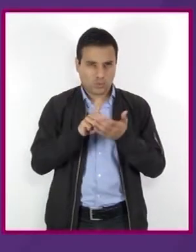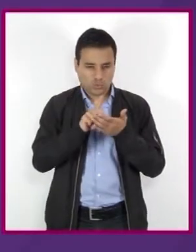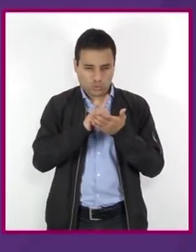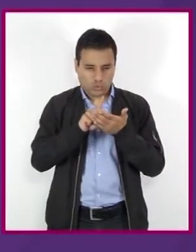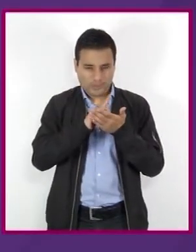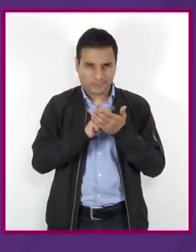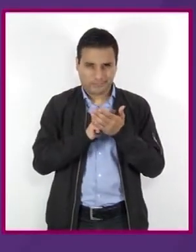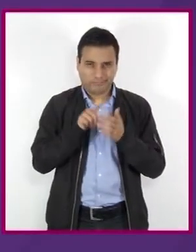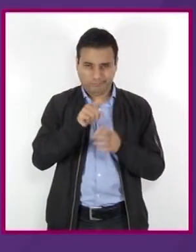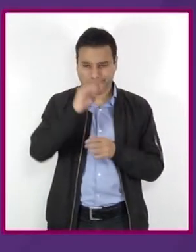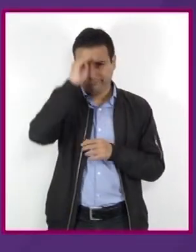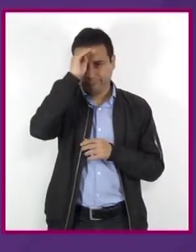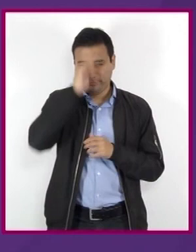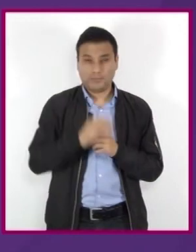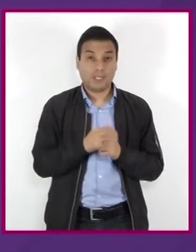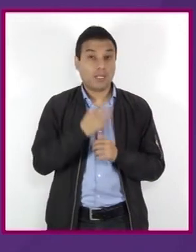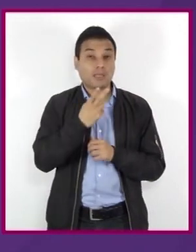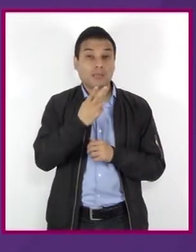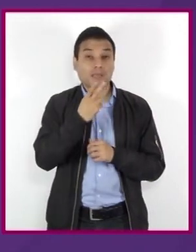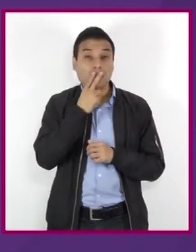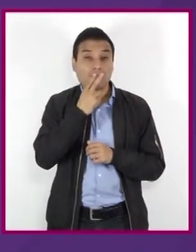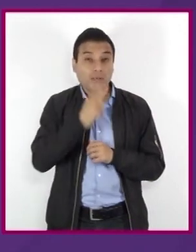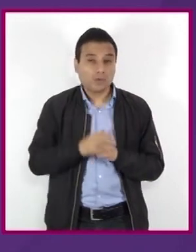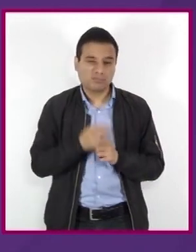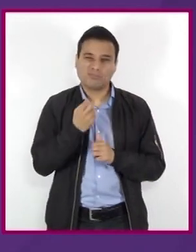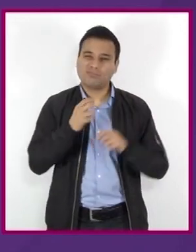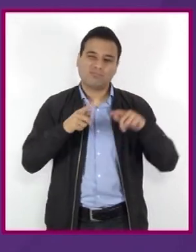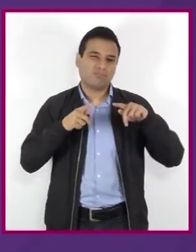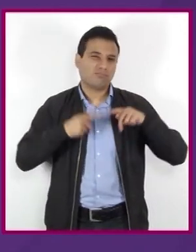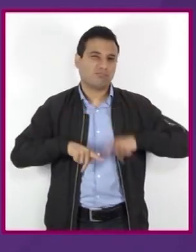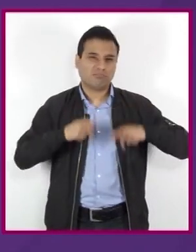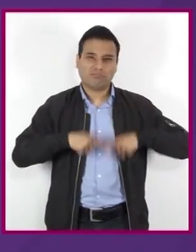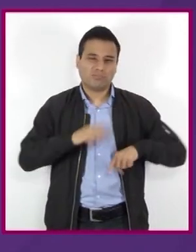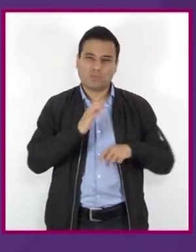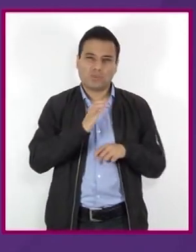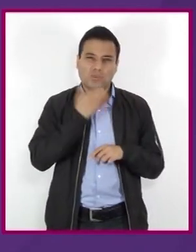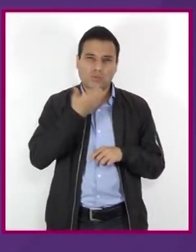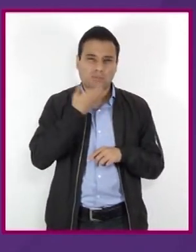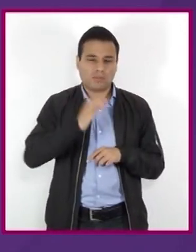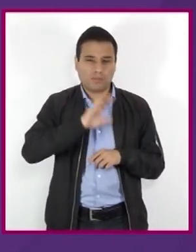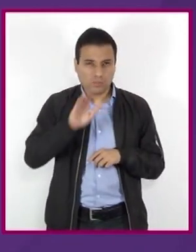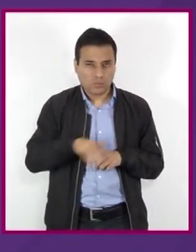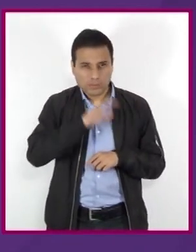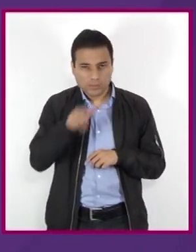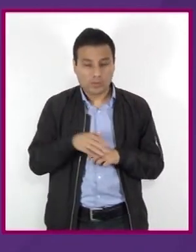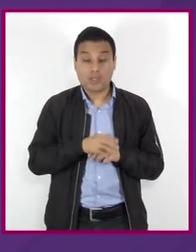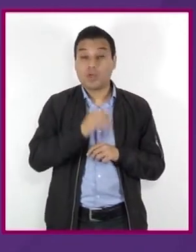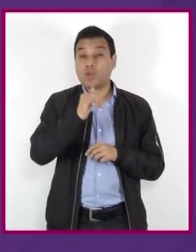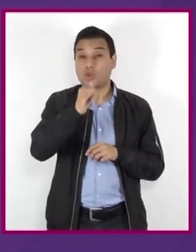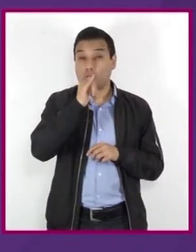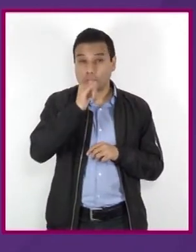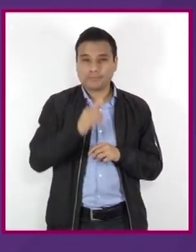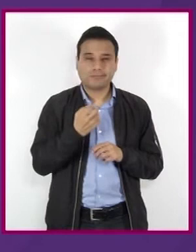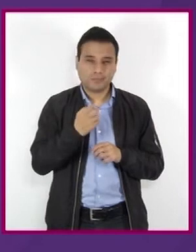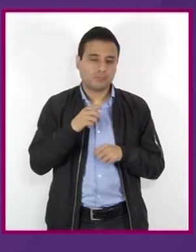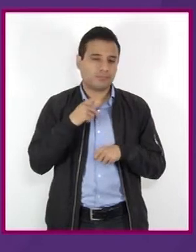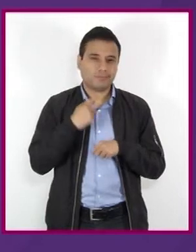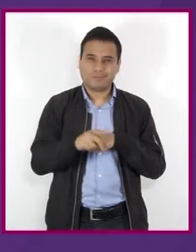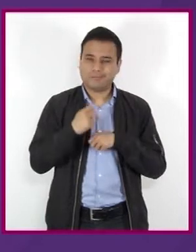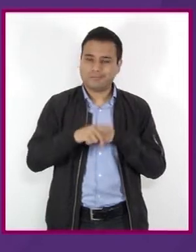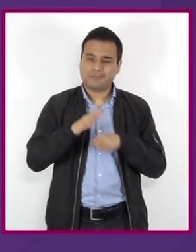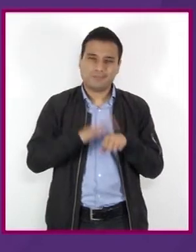El tabaco es la droga que más personas mata. El alcohol es la droga que más daños causa.